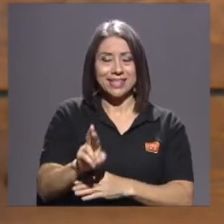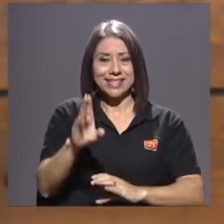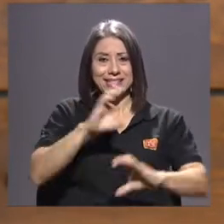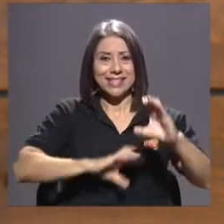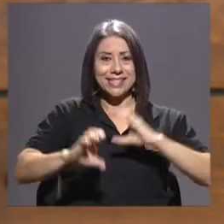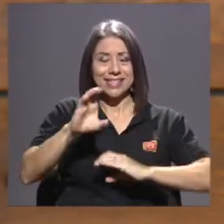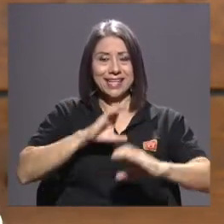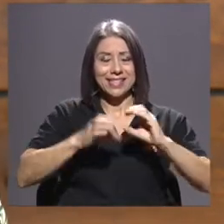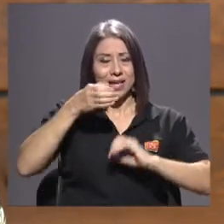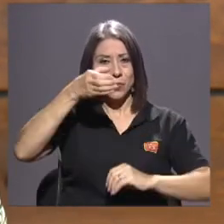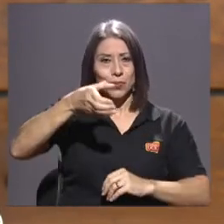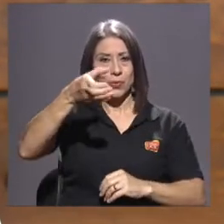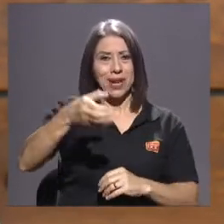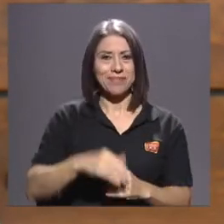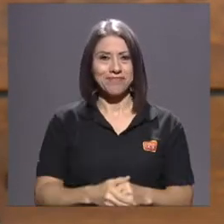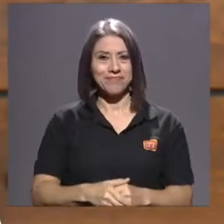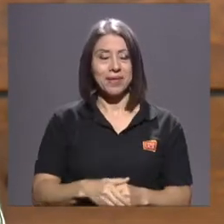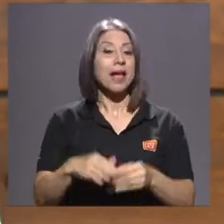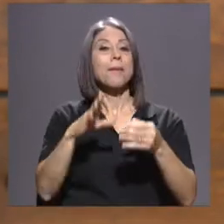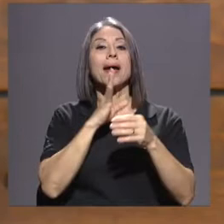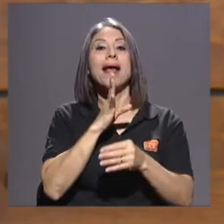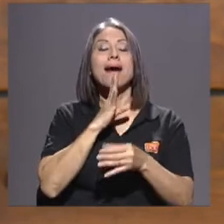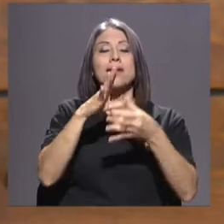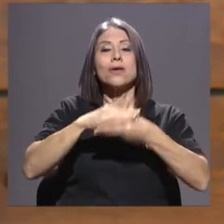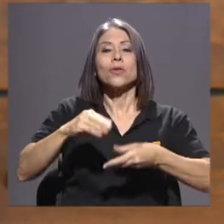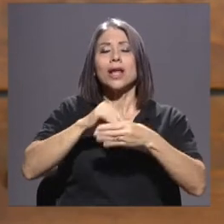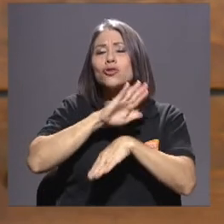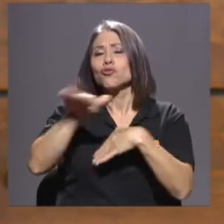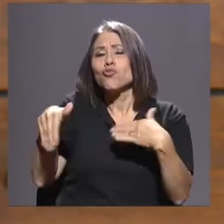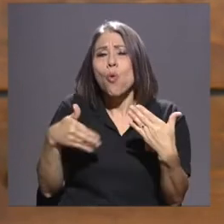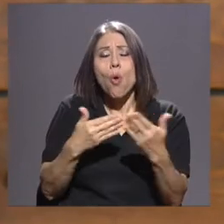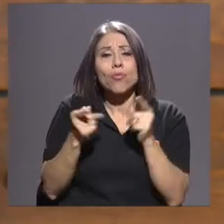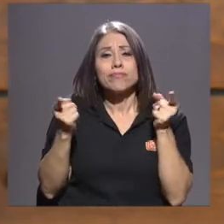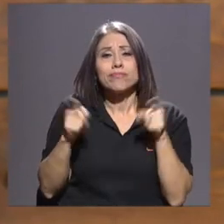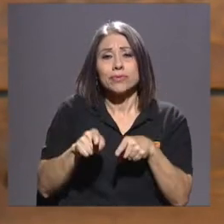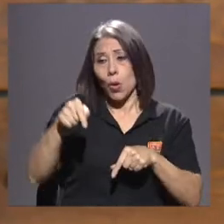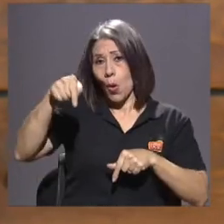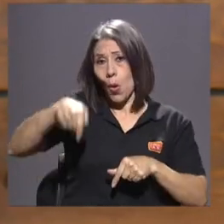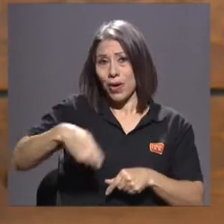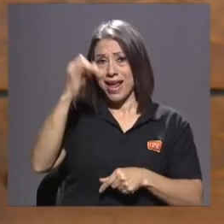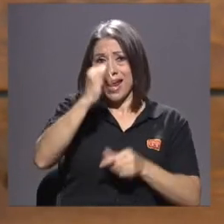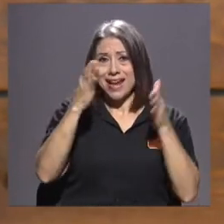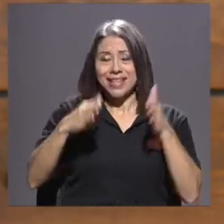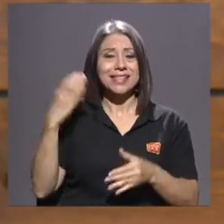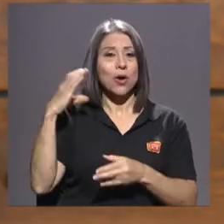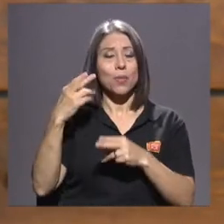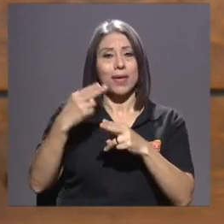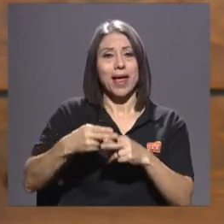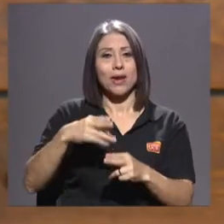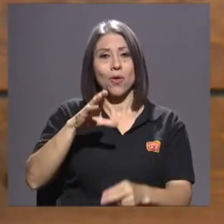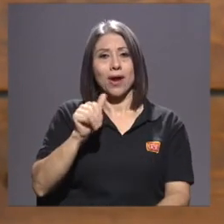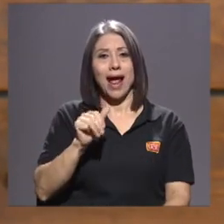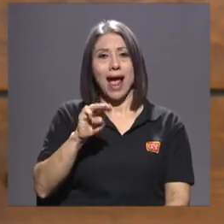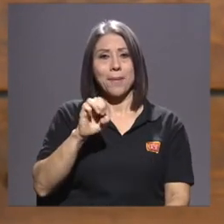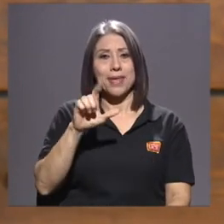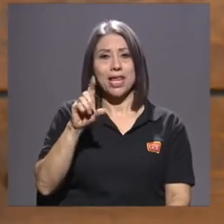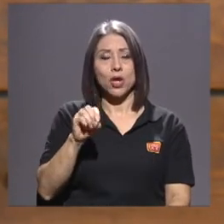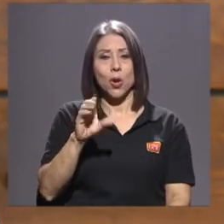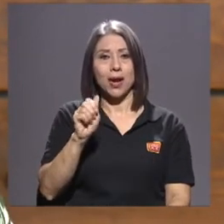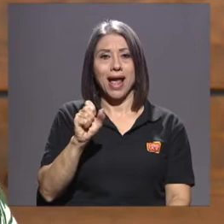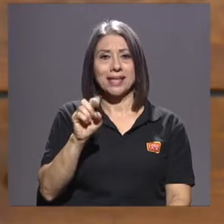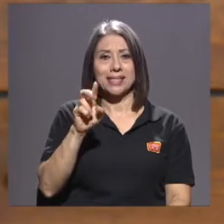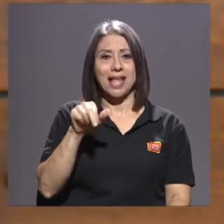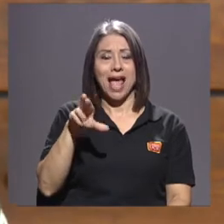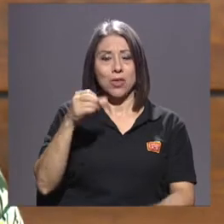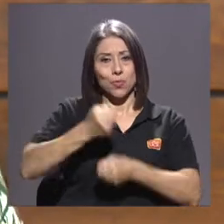Ciencia y Cultura. Para contarnos todos los detalles de esta exhibición, tenemos hoy al artista colombiano Camilo Castaño, curador del